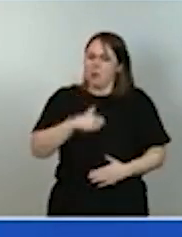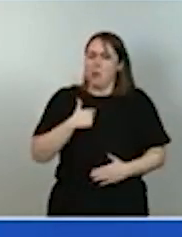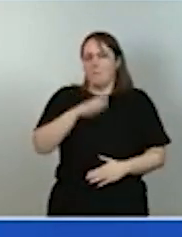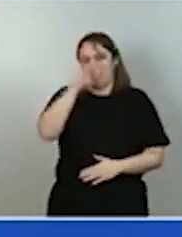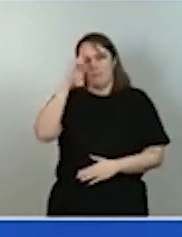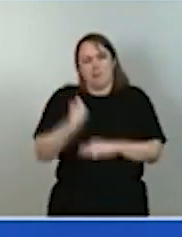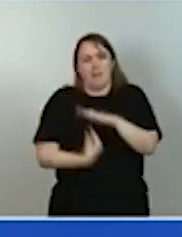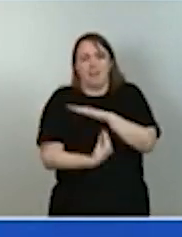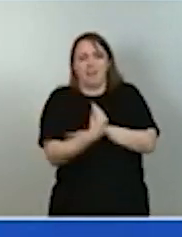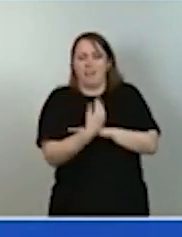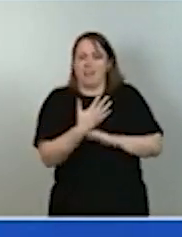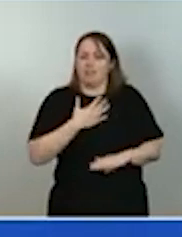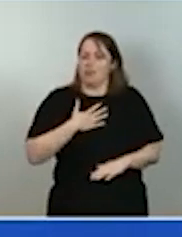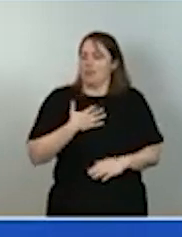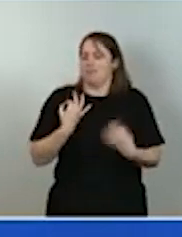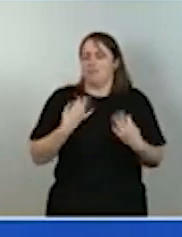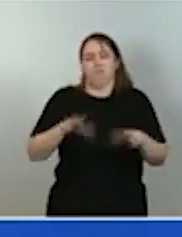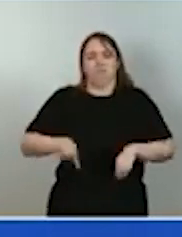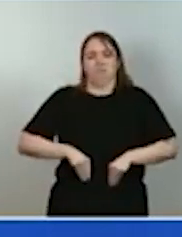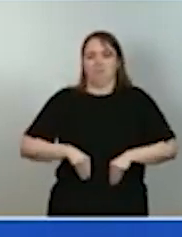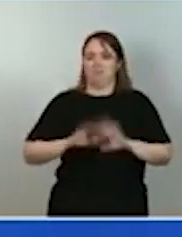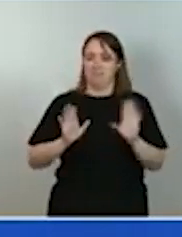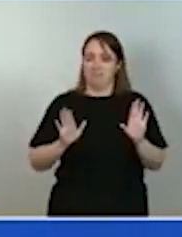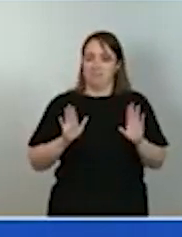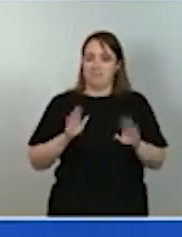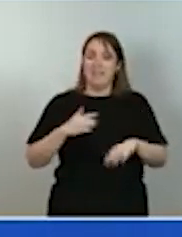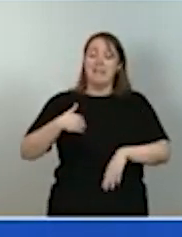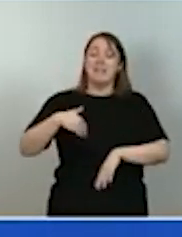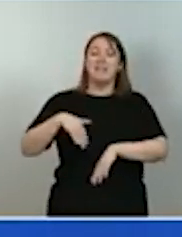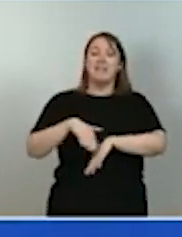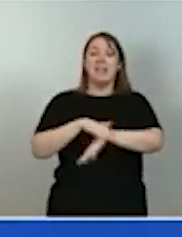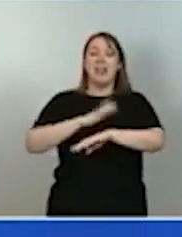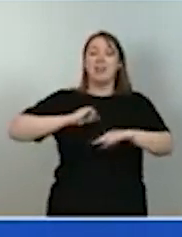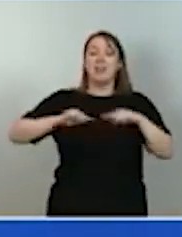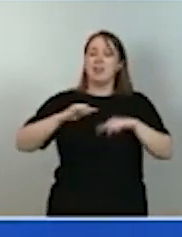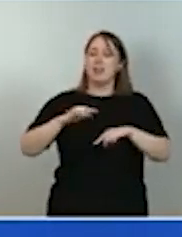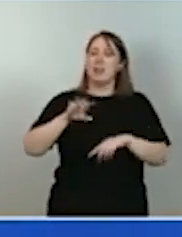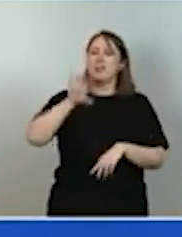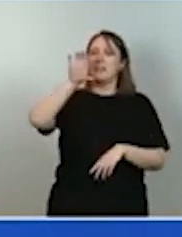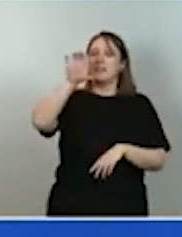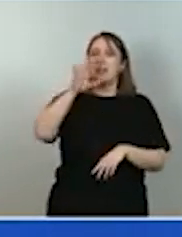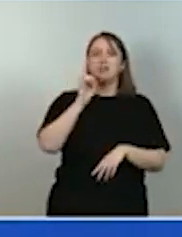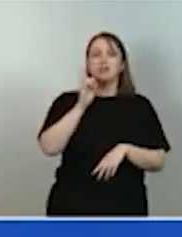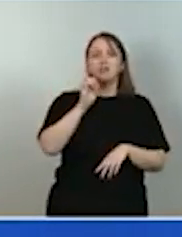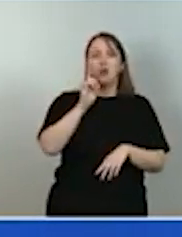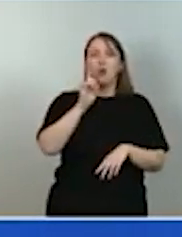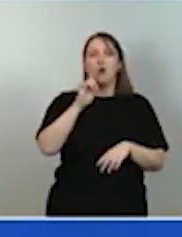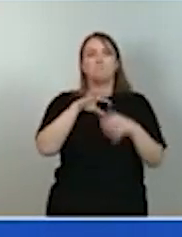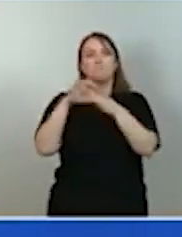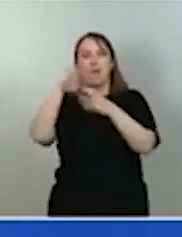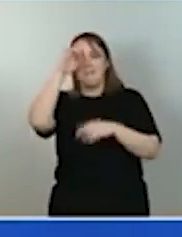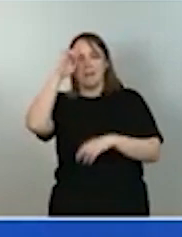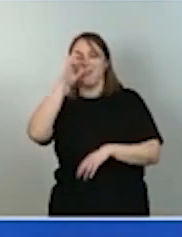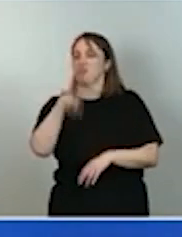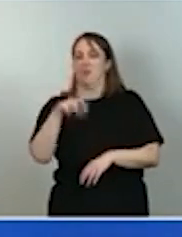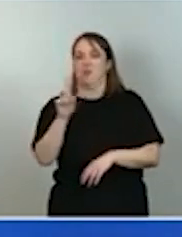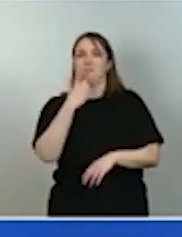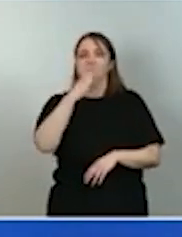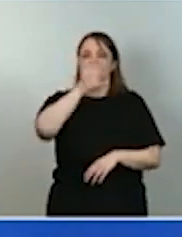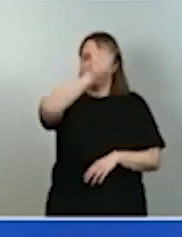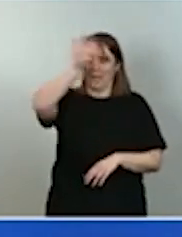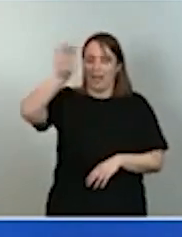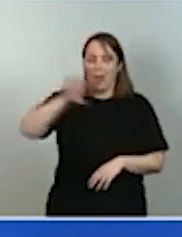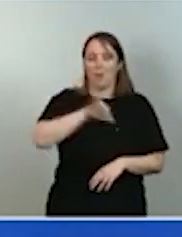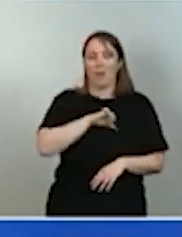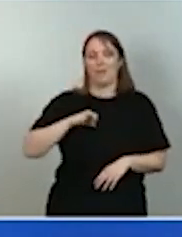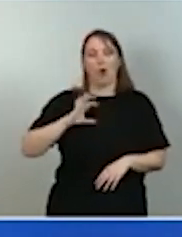Administración General del Estado no es todo el Estado. El Estado también son las comunidades autónomas, el Estado también son los ayuntamientos